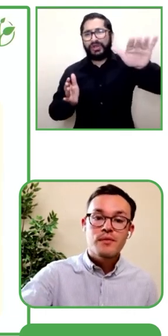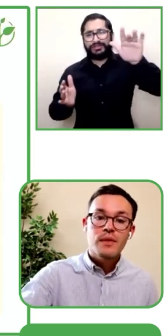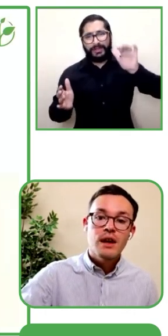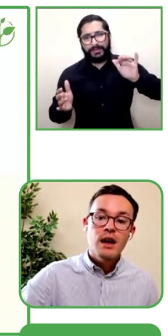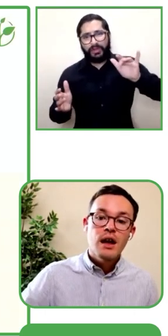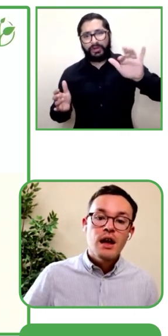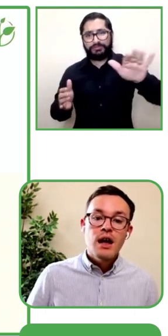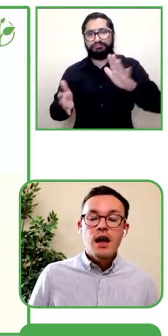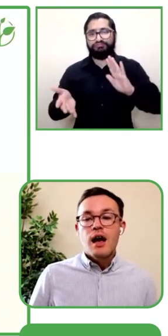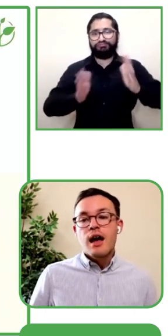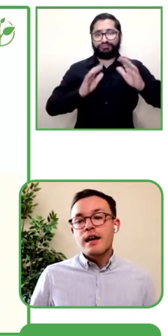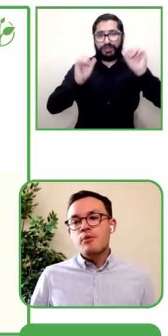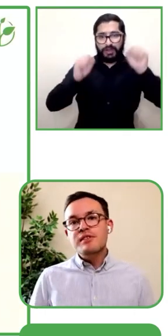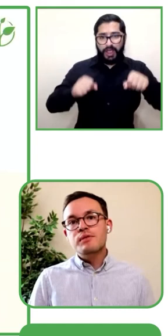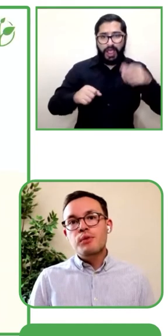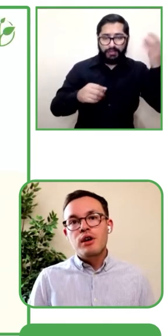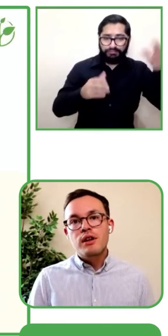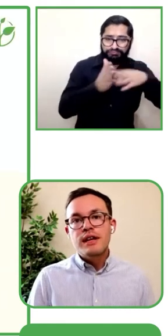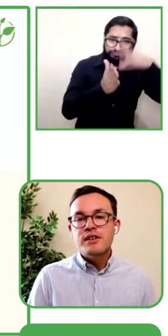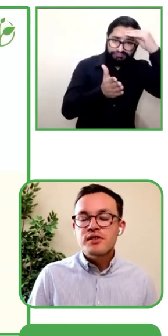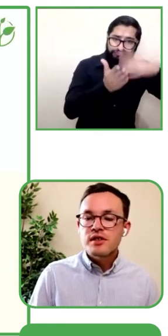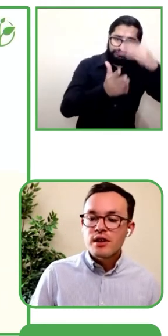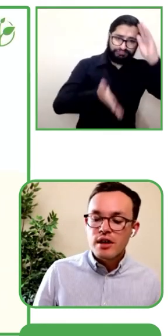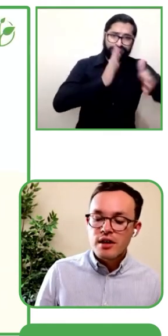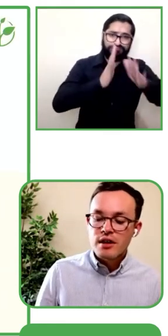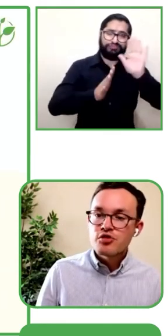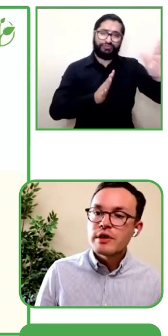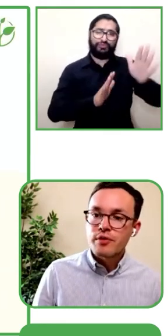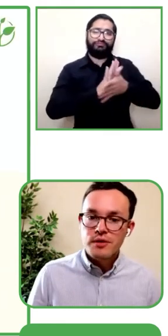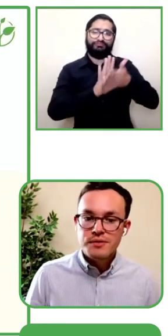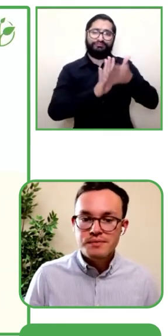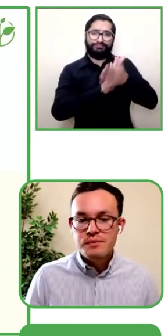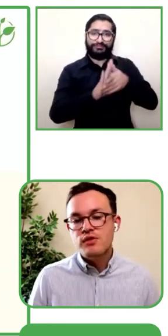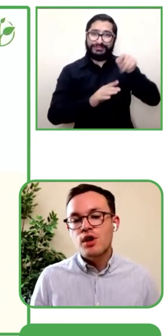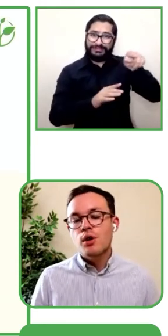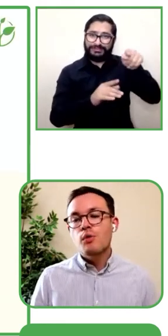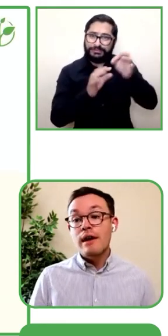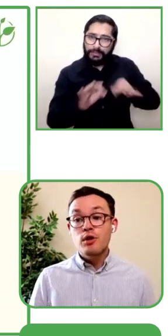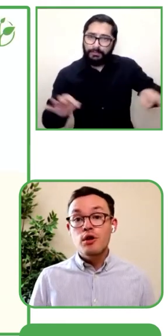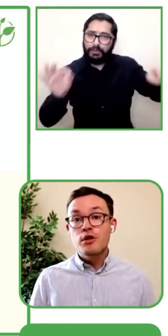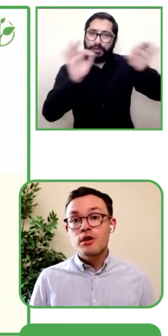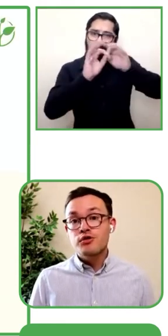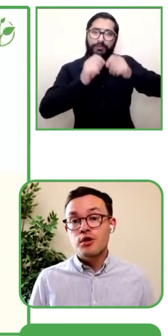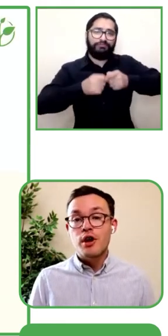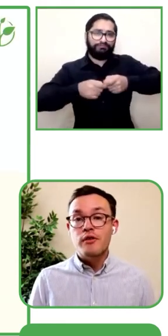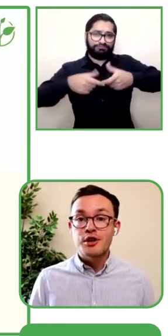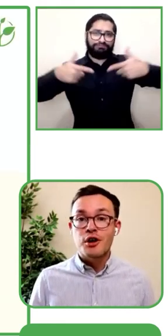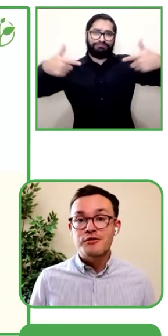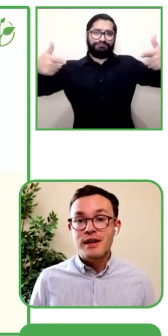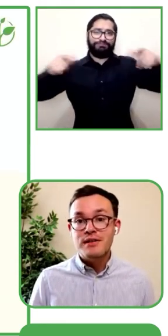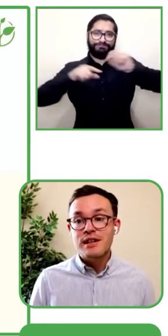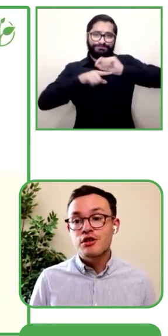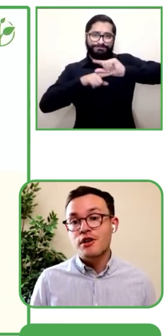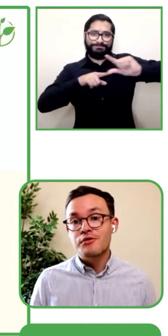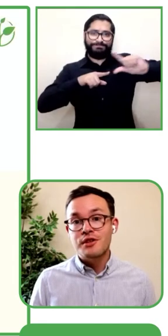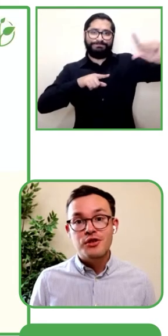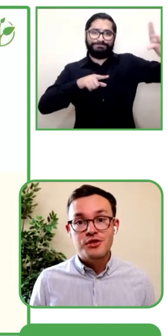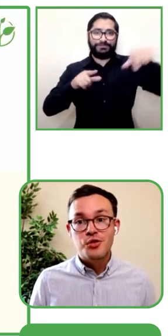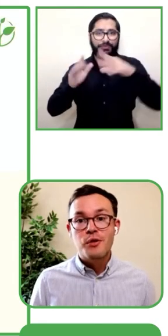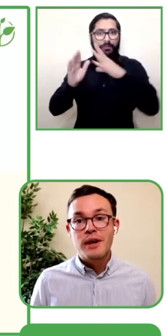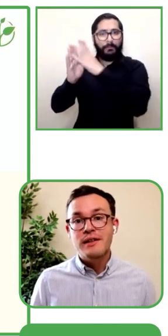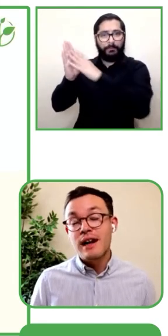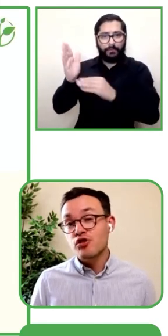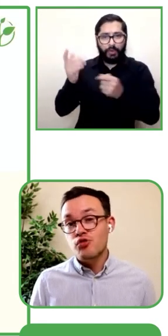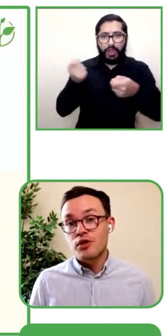probablemente siga aumentando. Y nuestro modelo de negocio tiene tres enfoques.